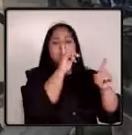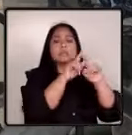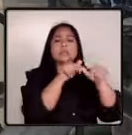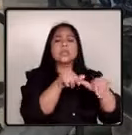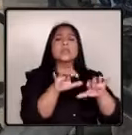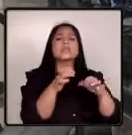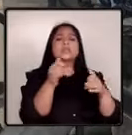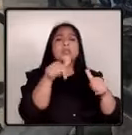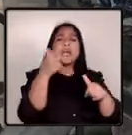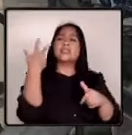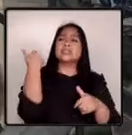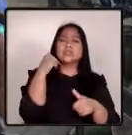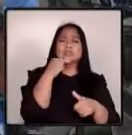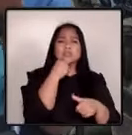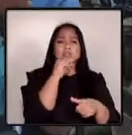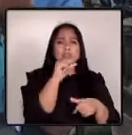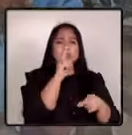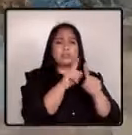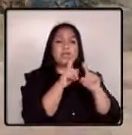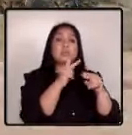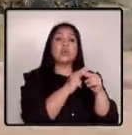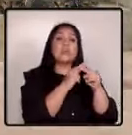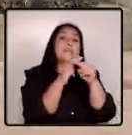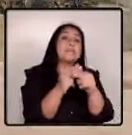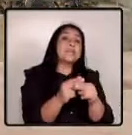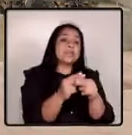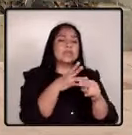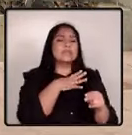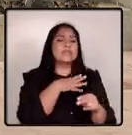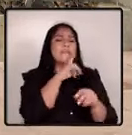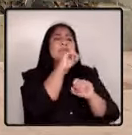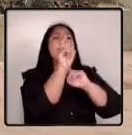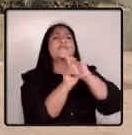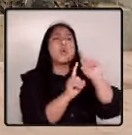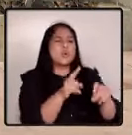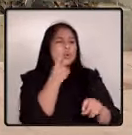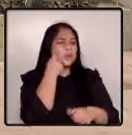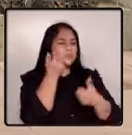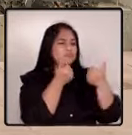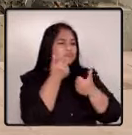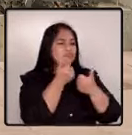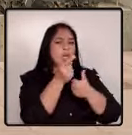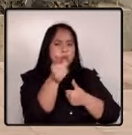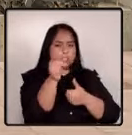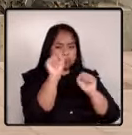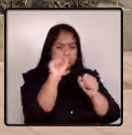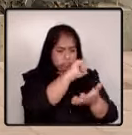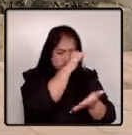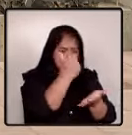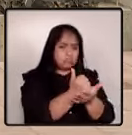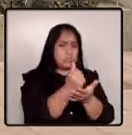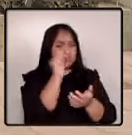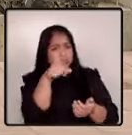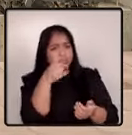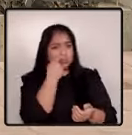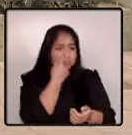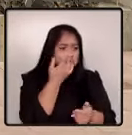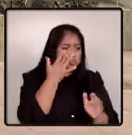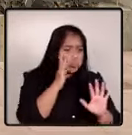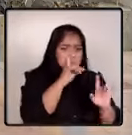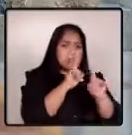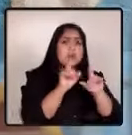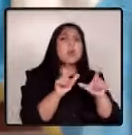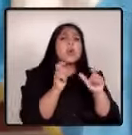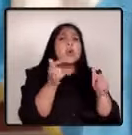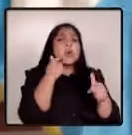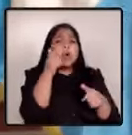Recientemente hubo un nombramiento que se había cuestionado mucho. ¿Ustedes podrían avalar esto? ¿Cómo ven ustedes la situación en torno y cuál sería el